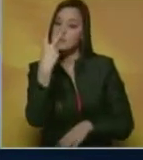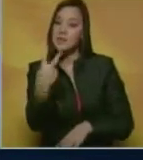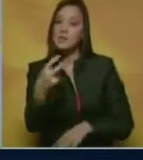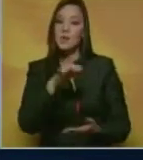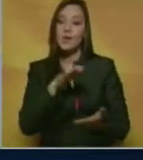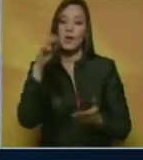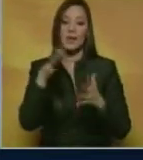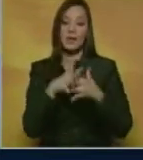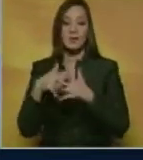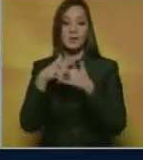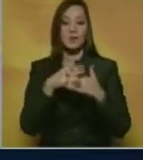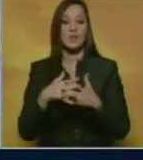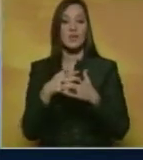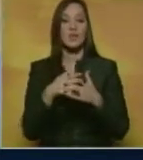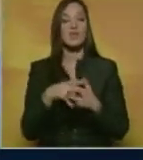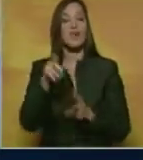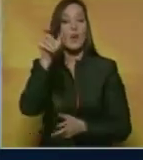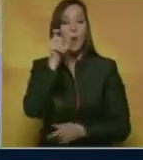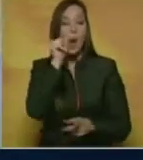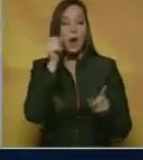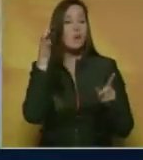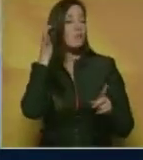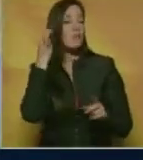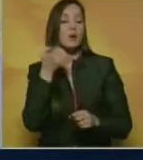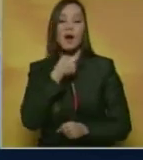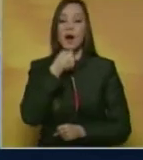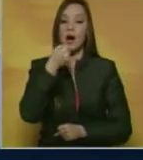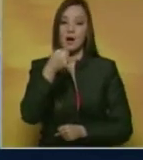Shakira interpretó Imagine de John Lennon.